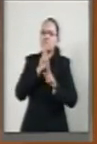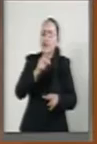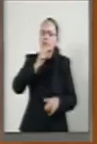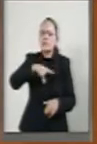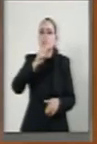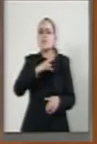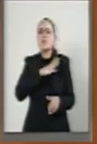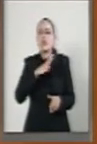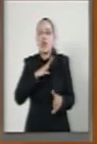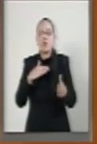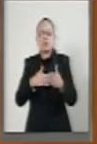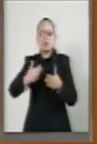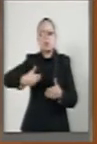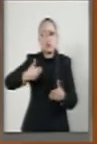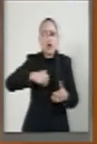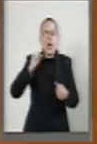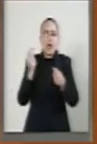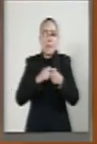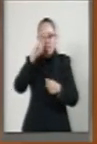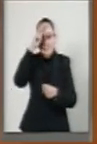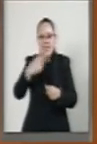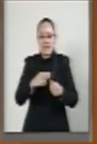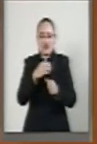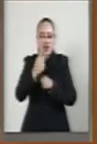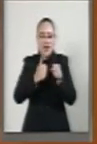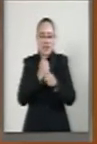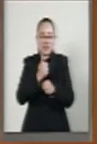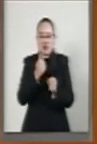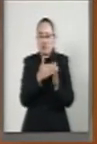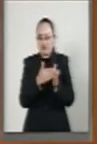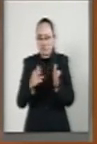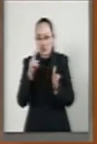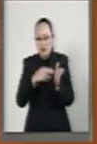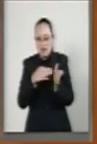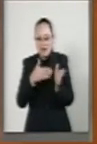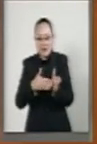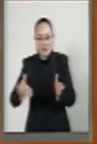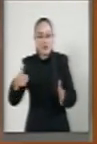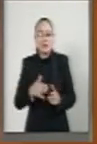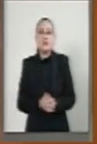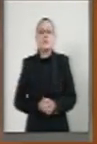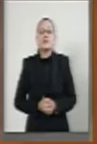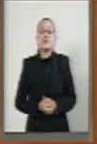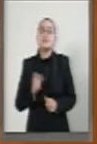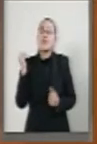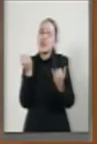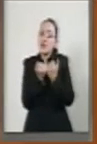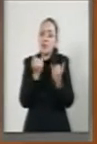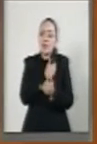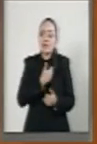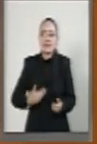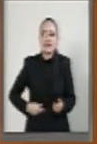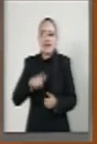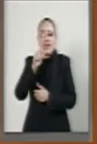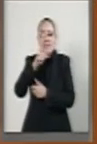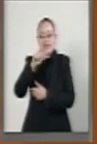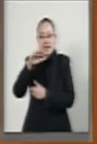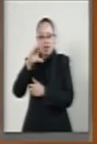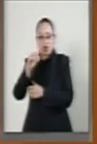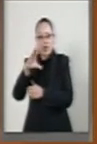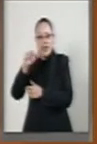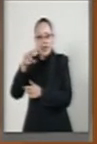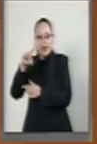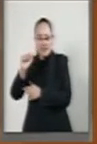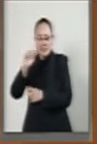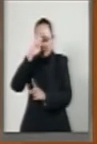exigencias del México del siglo XXI. Así como en los tiempos del presidente Cárdenas se enfrentaron importantes